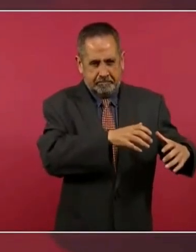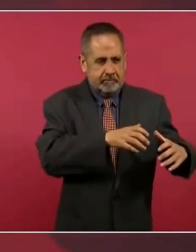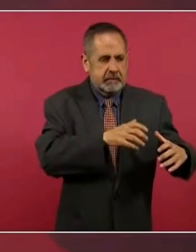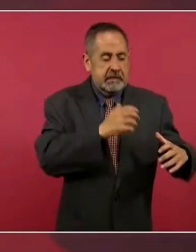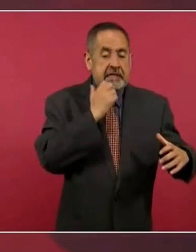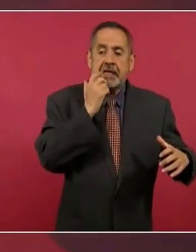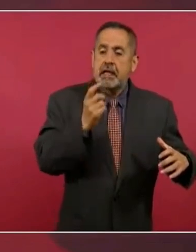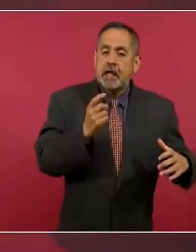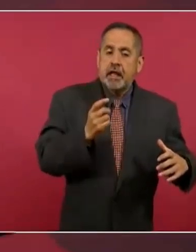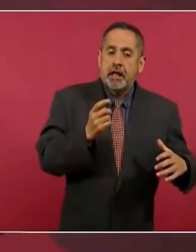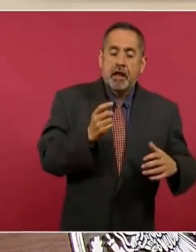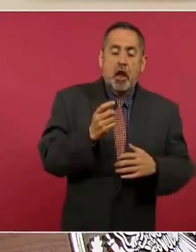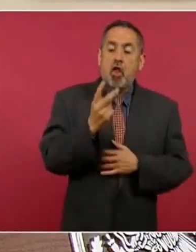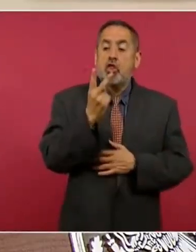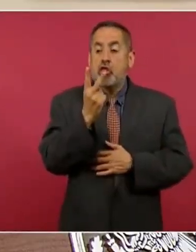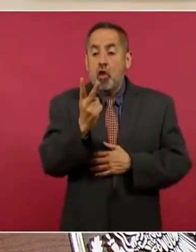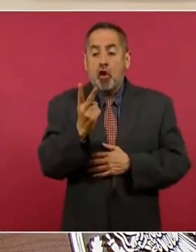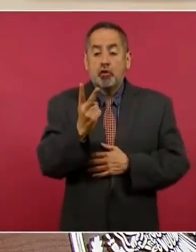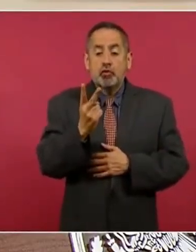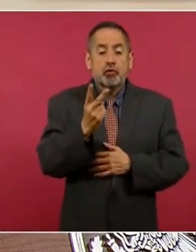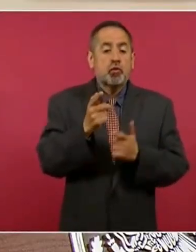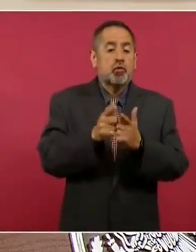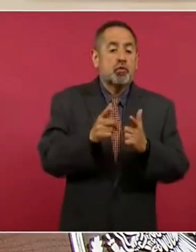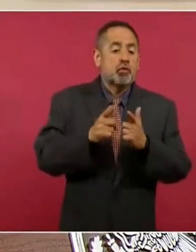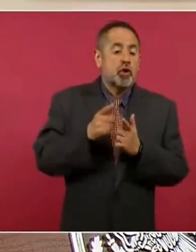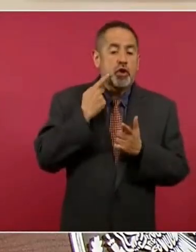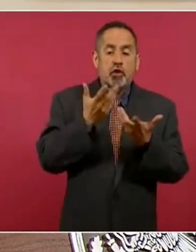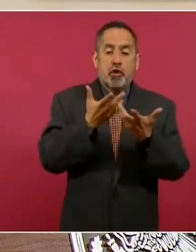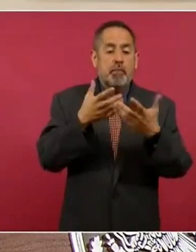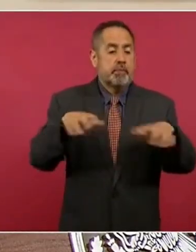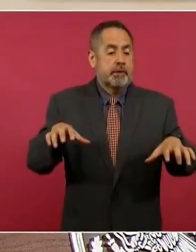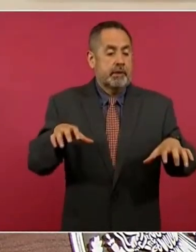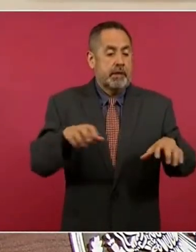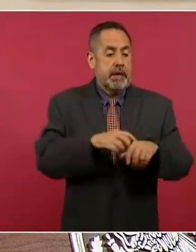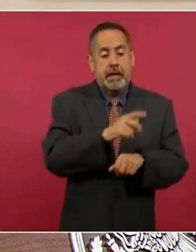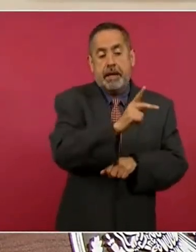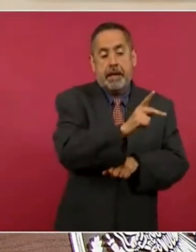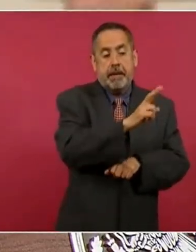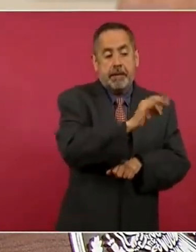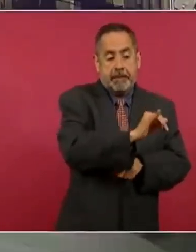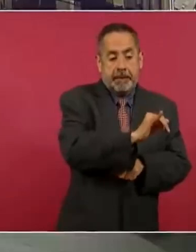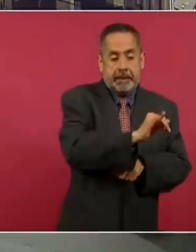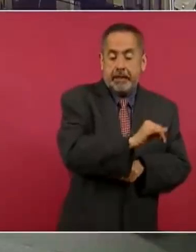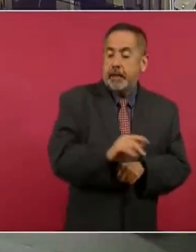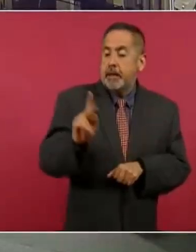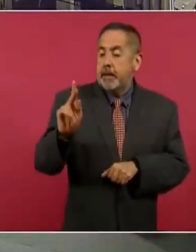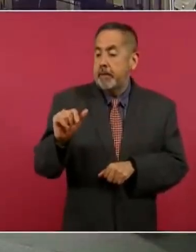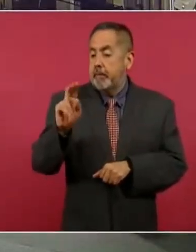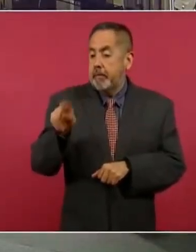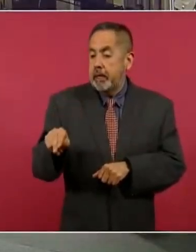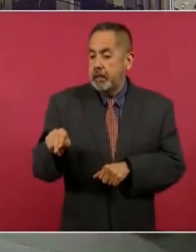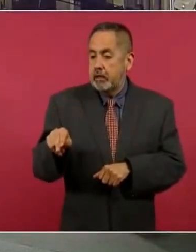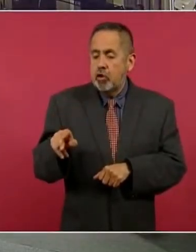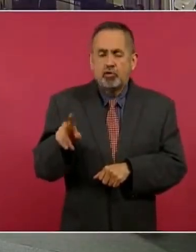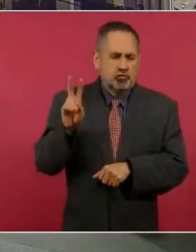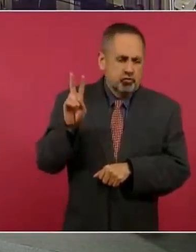tripan, haciéndonos creer que eran distintos,